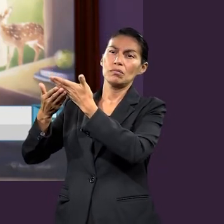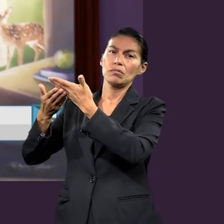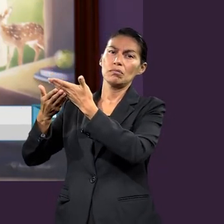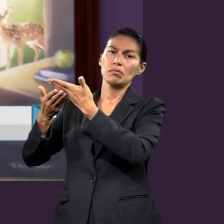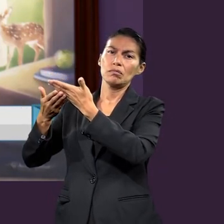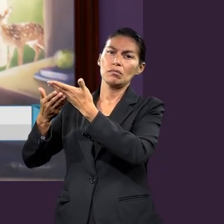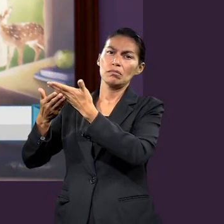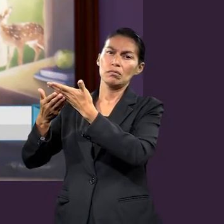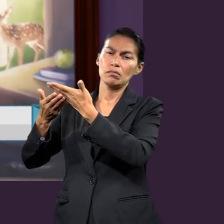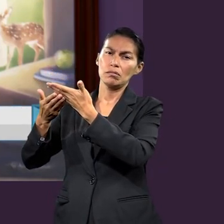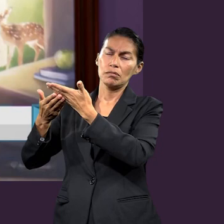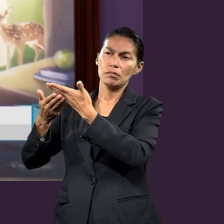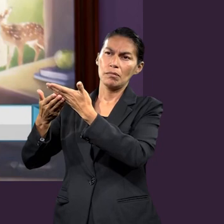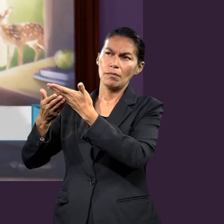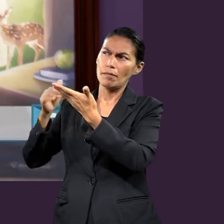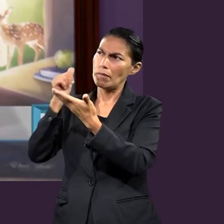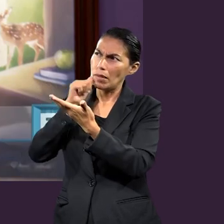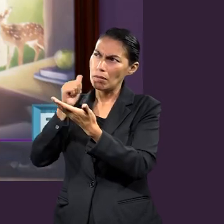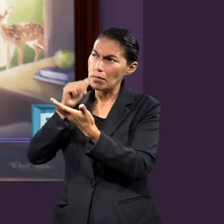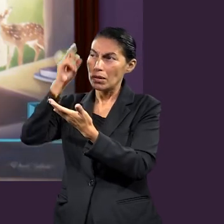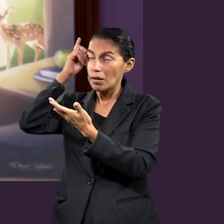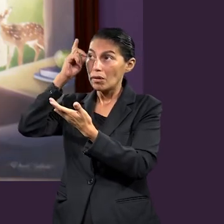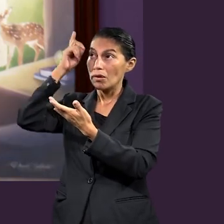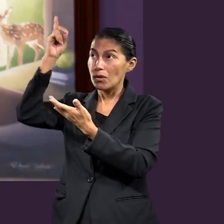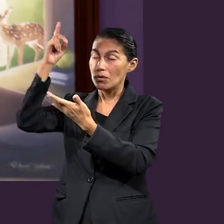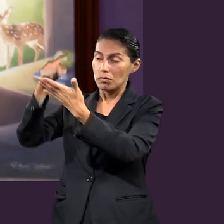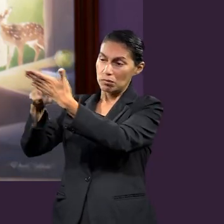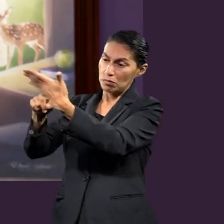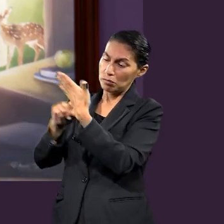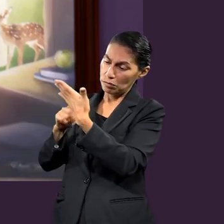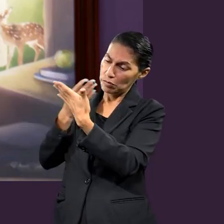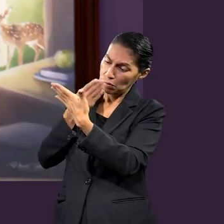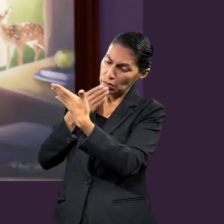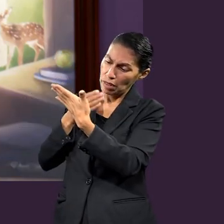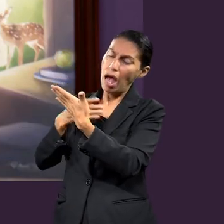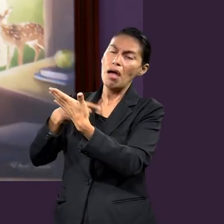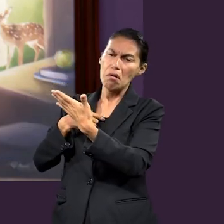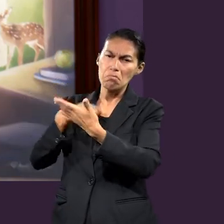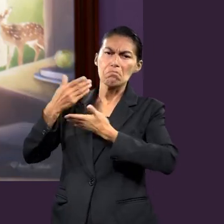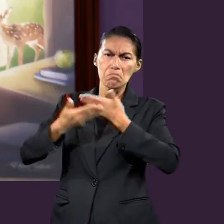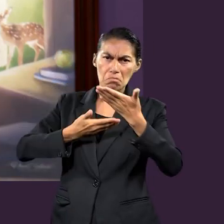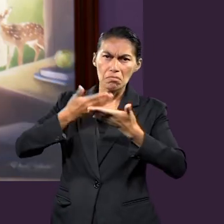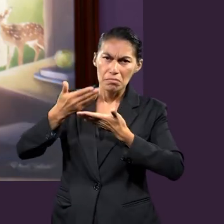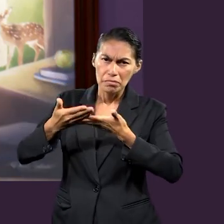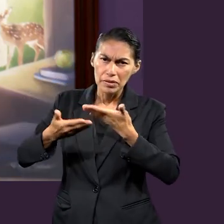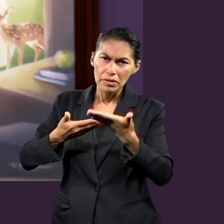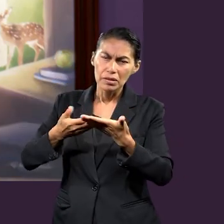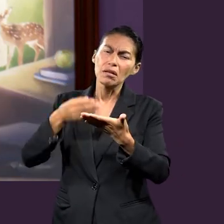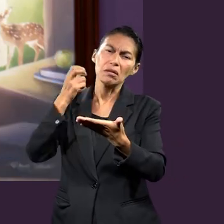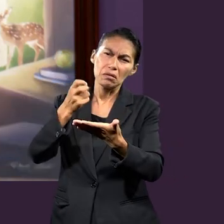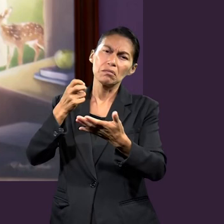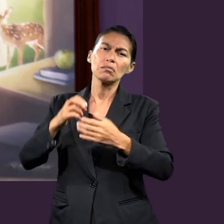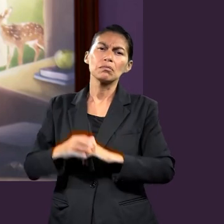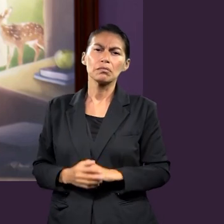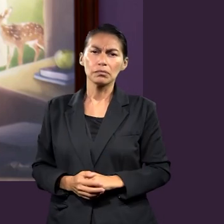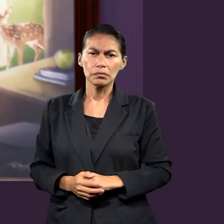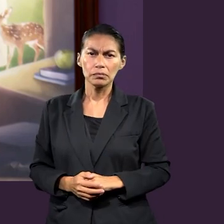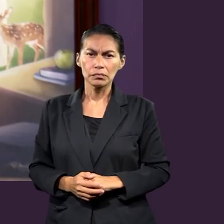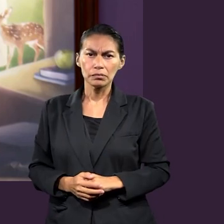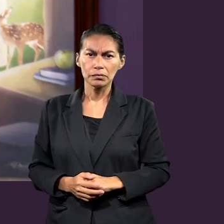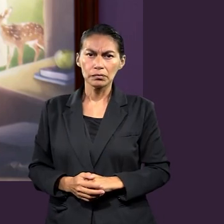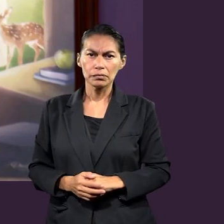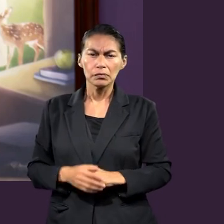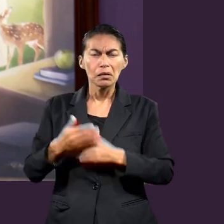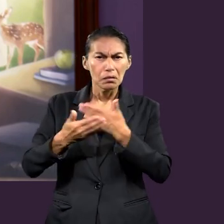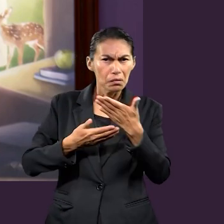servir como siempre, bajo la luz de Dios y de la Biblia. Y pues eso, ¿no?